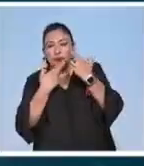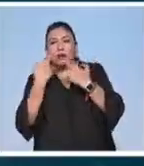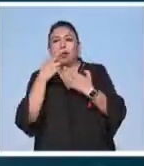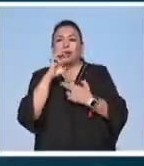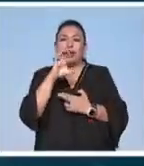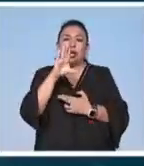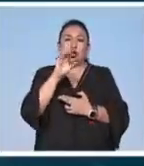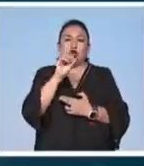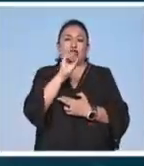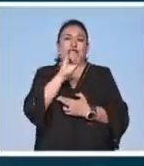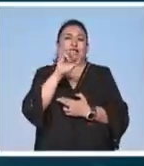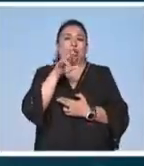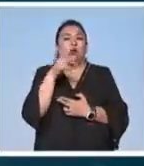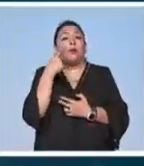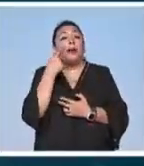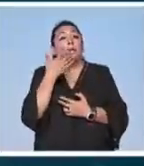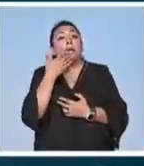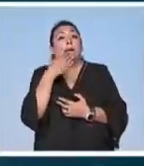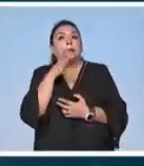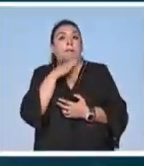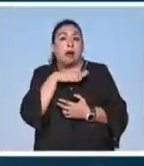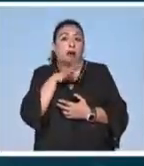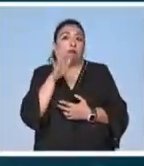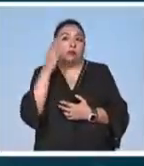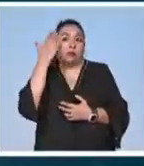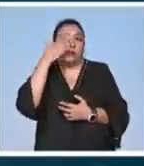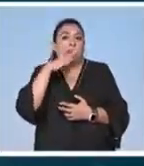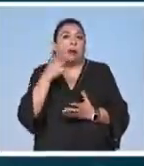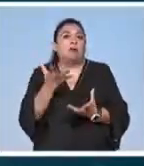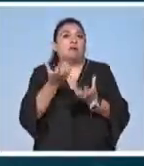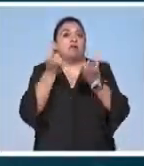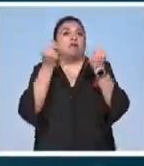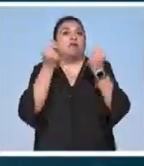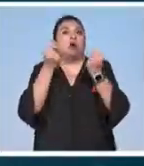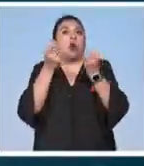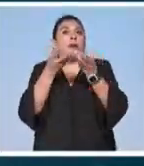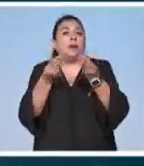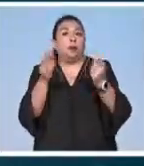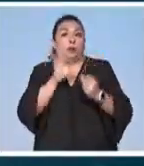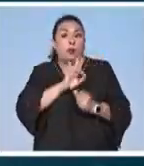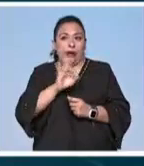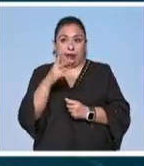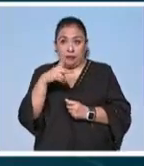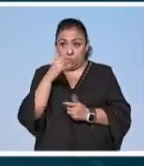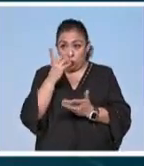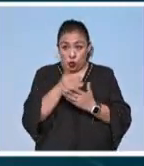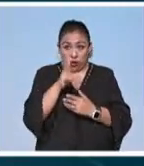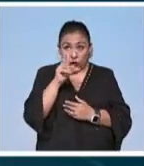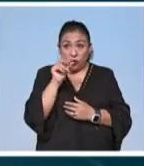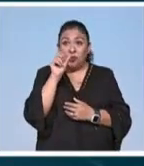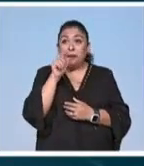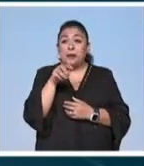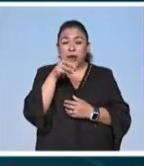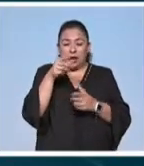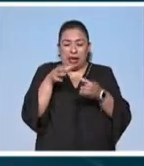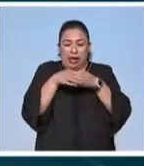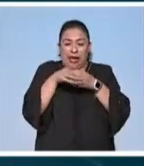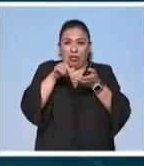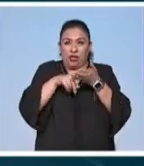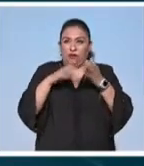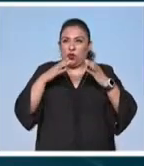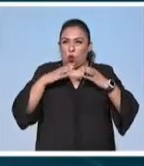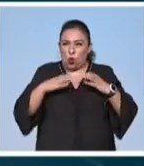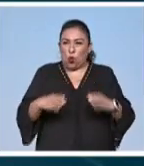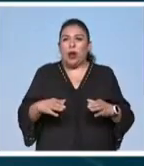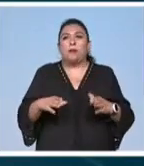ecosignos vitales para conocer si es posible su recuperación pero no sólo es eso también los micro ecosistemas que habitan el